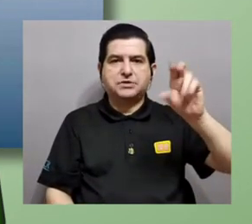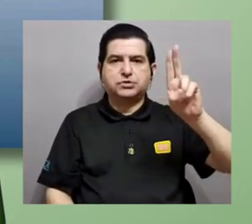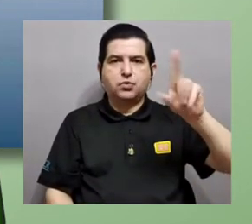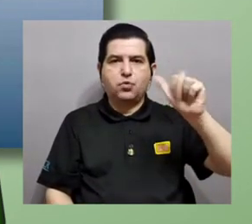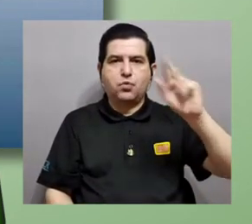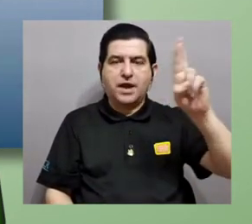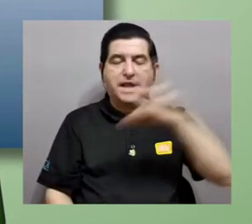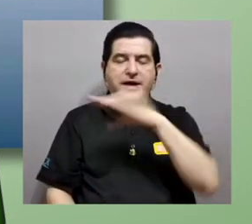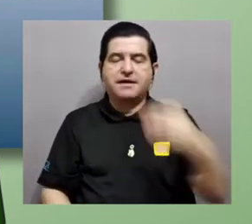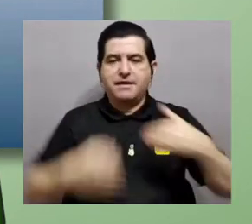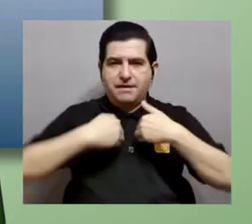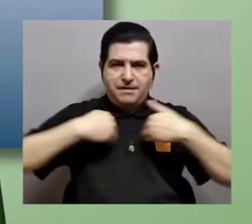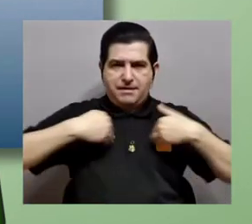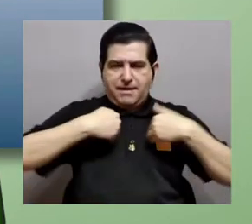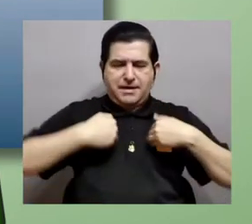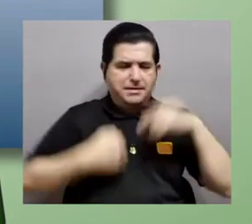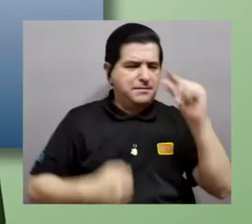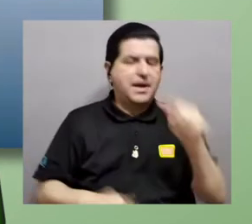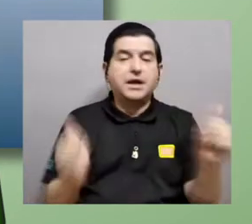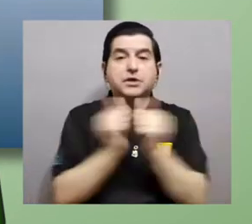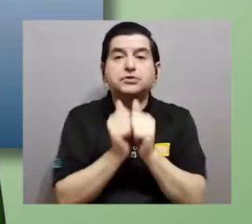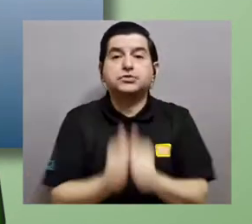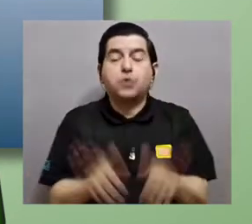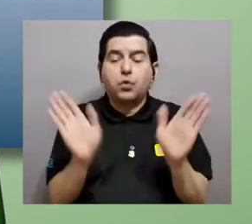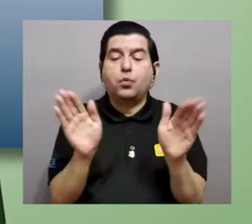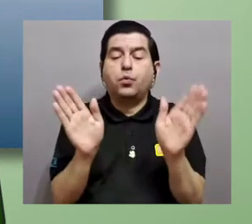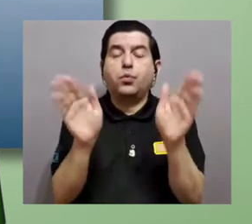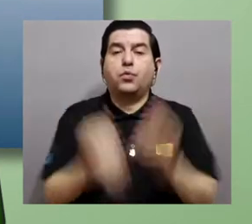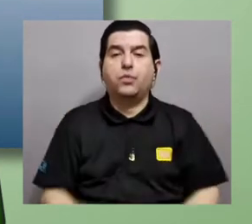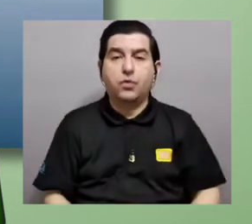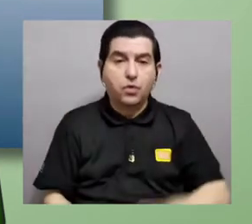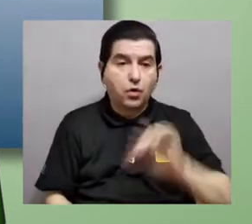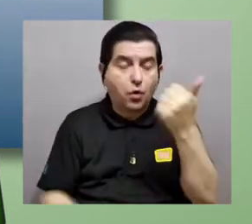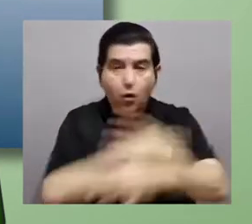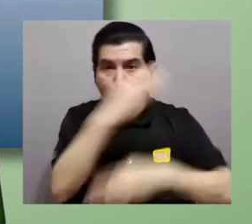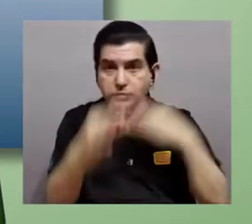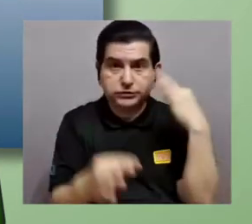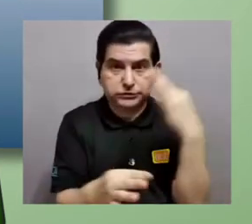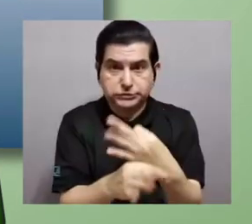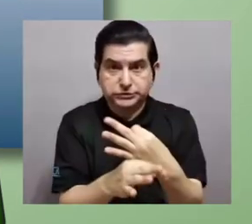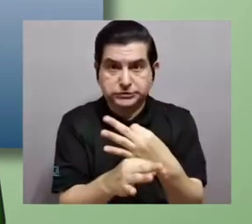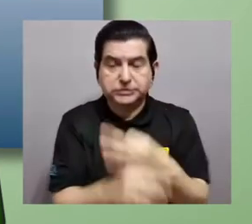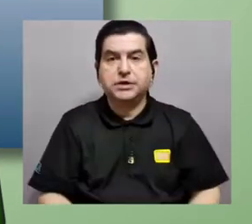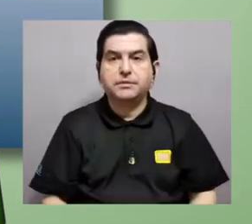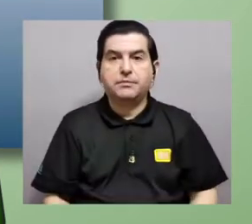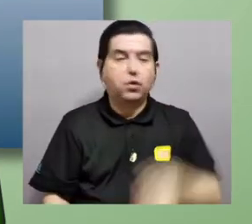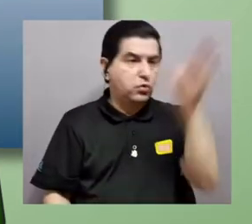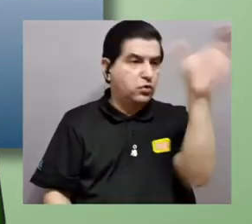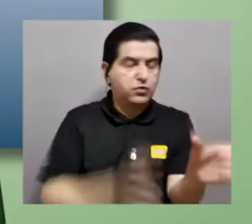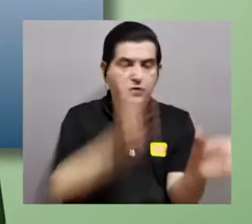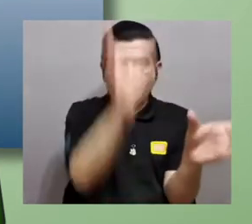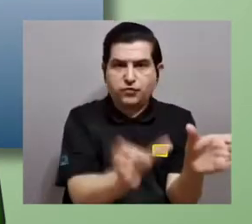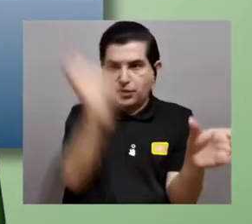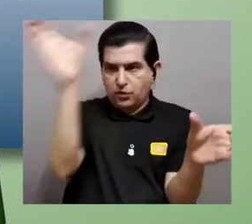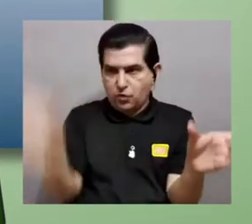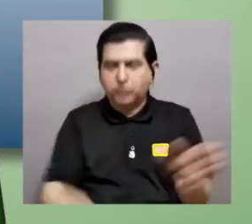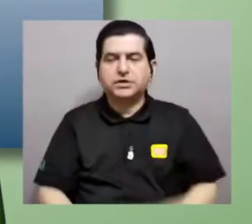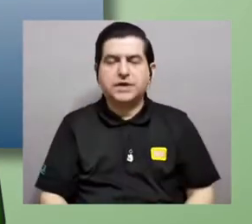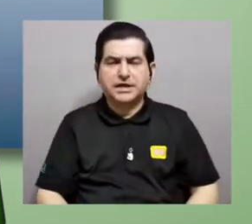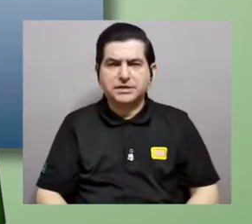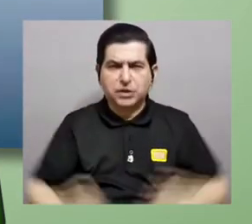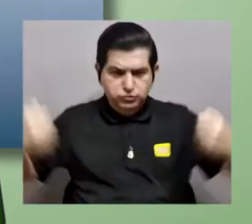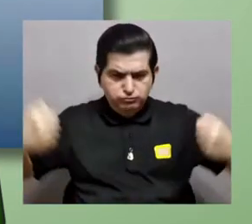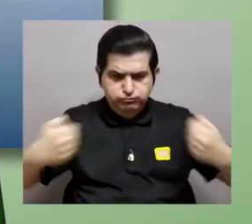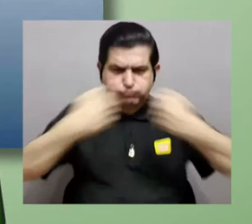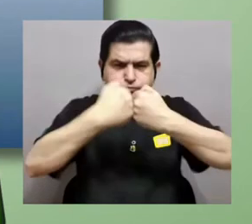insectos con alas. Siguen otros continentes que empiezan a